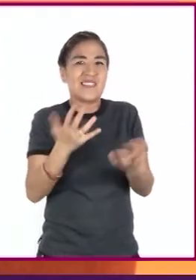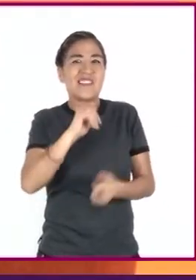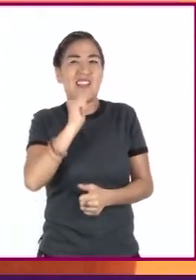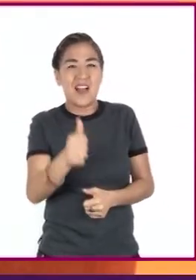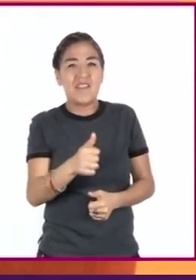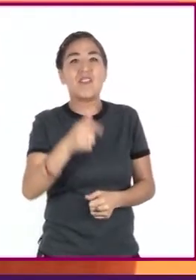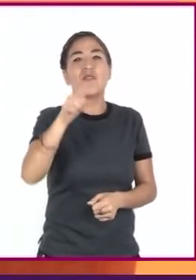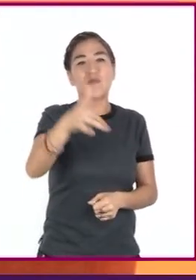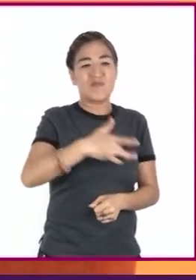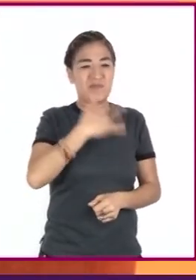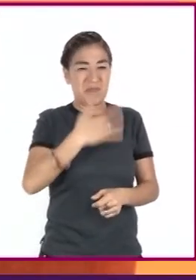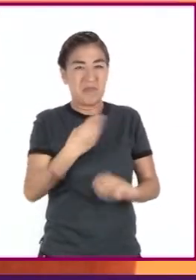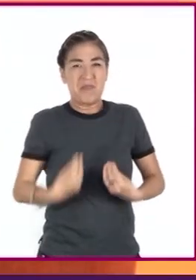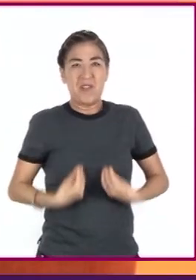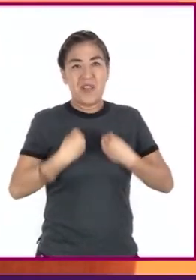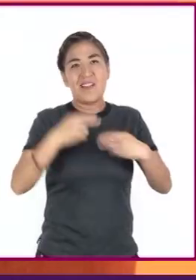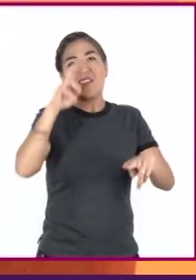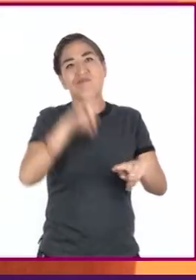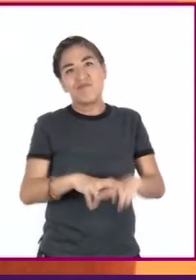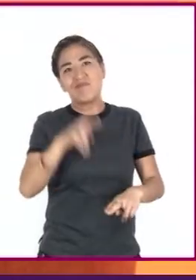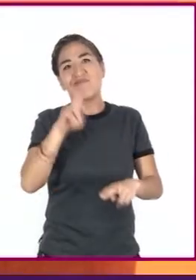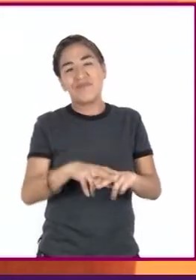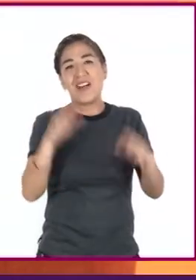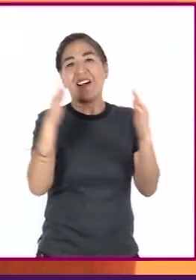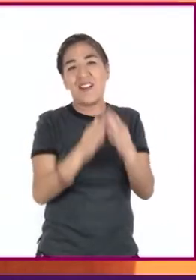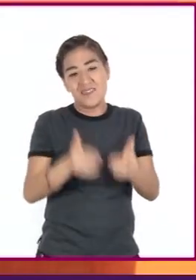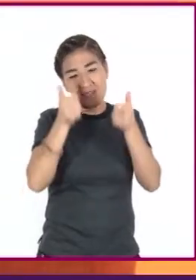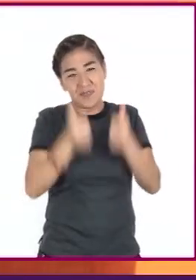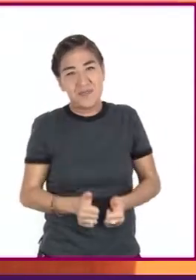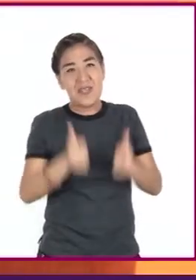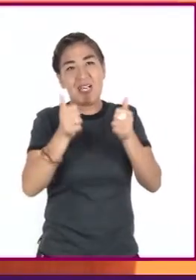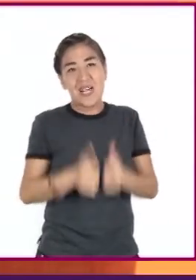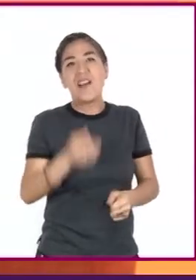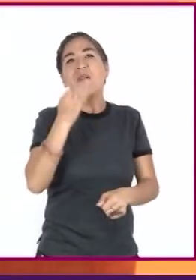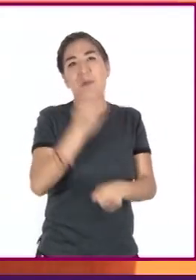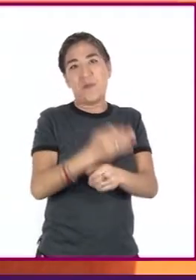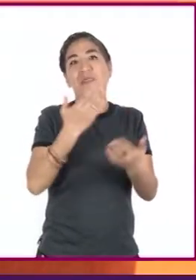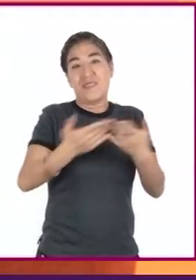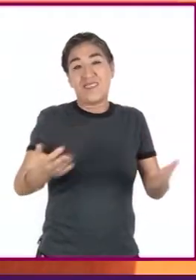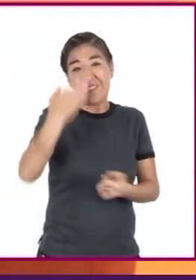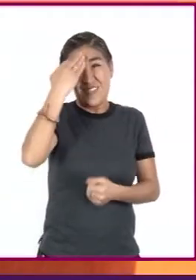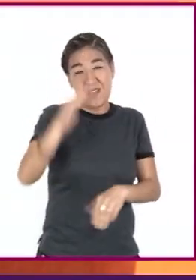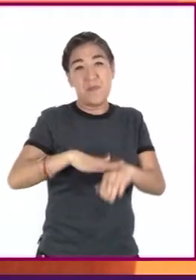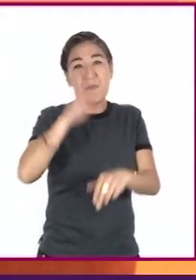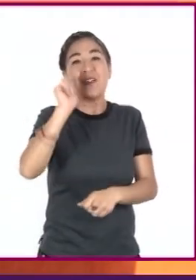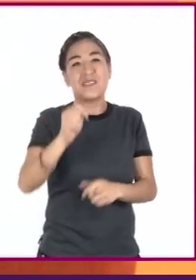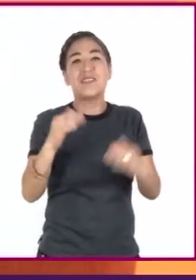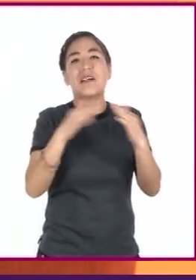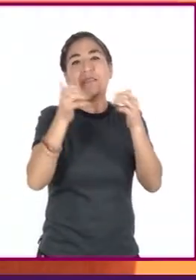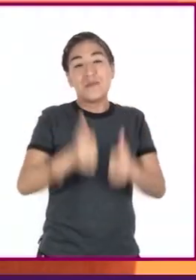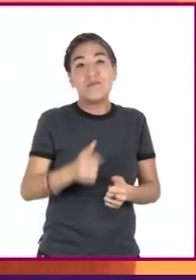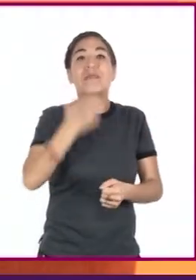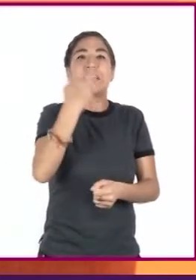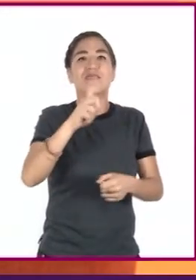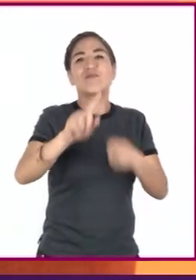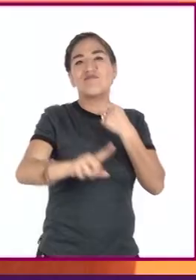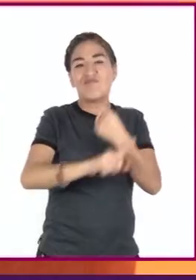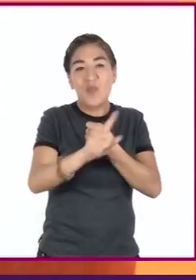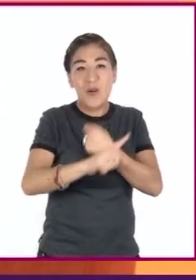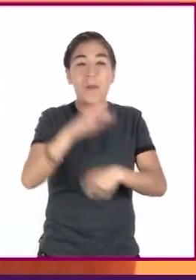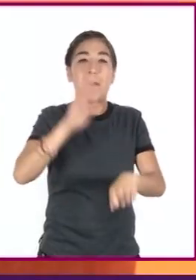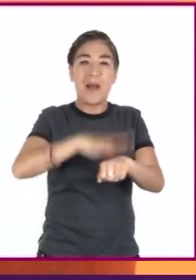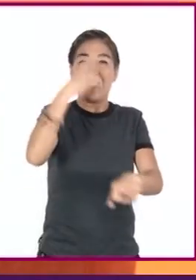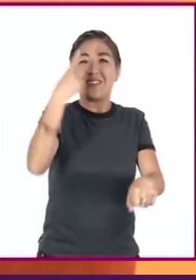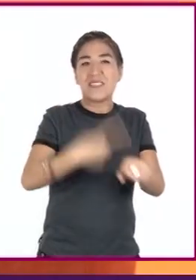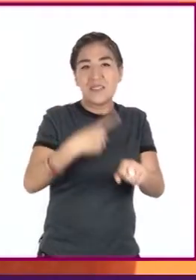llevar una vida sedentaria, como sucede actualmente en la mayoría de las sociedades, va a provocar un gran número de enfermedades y, por lo